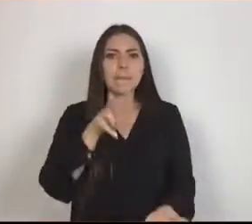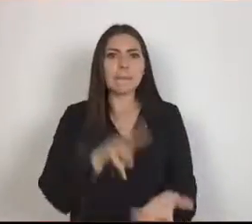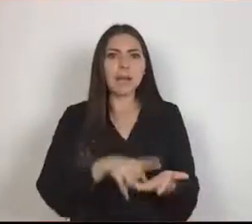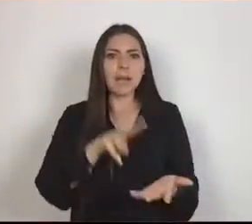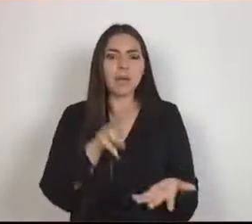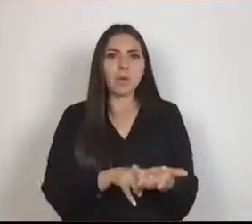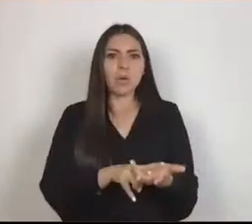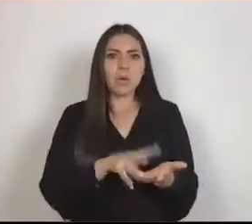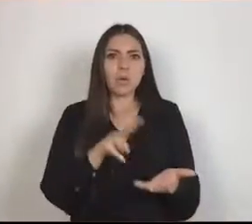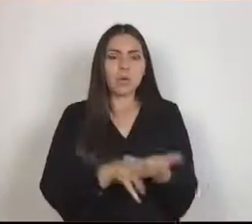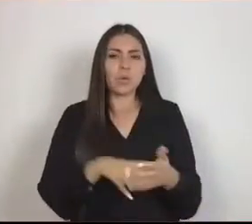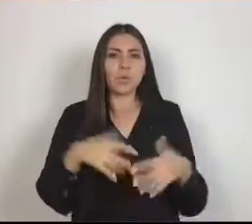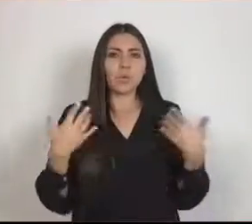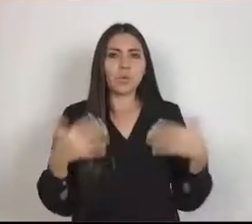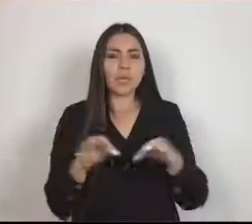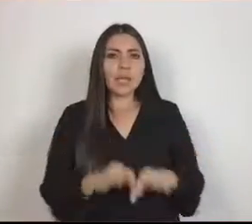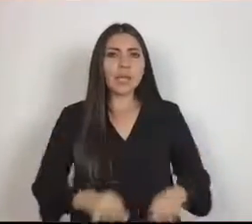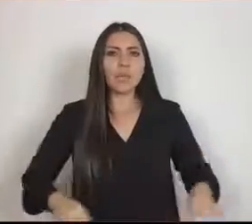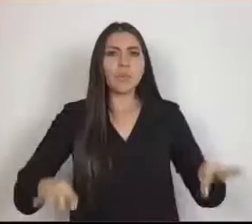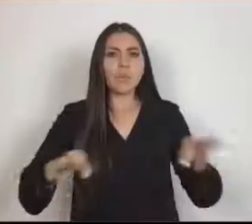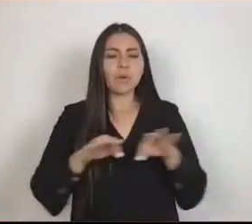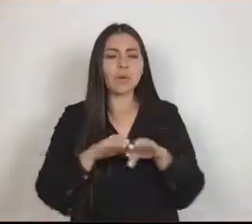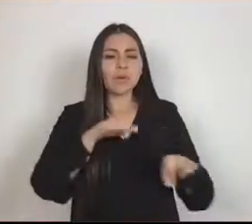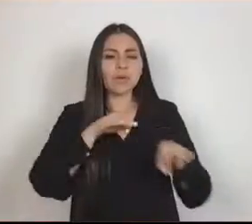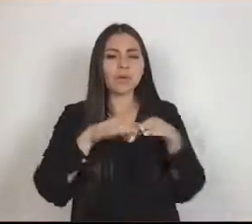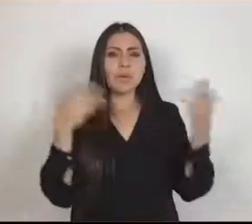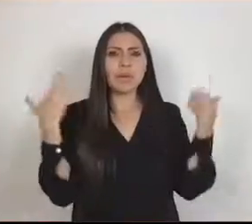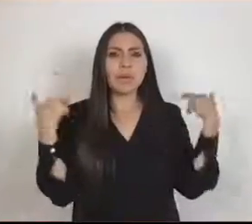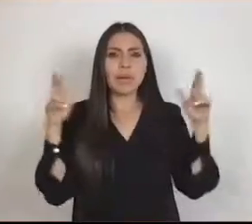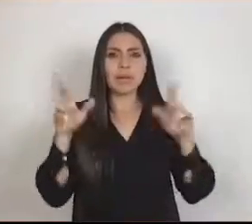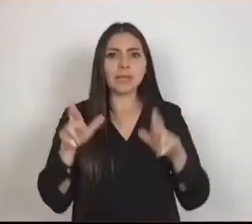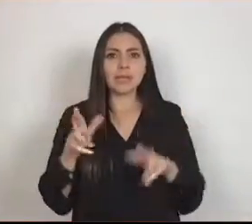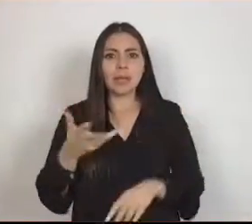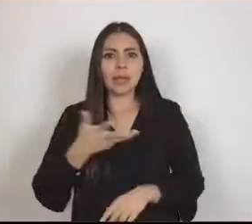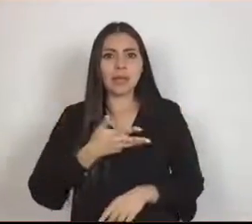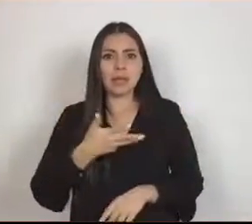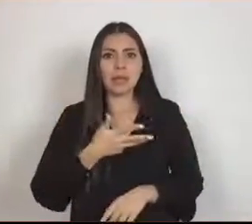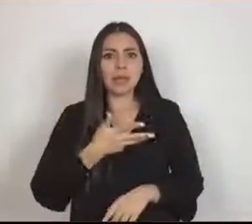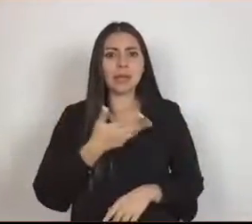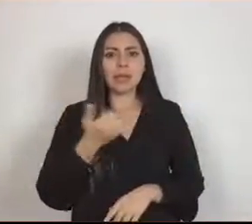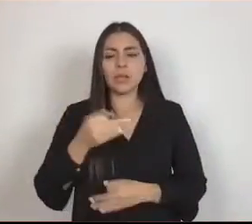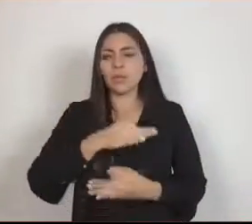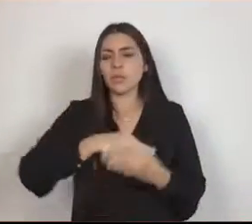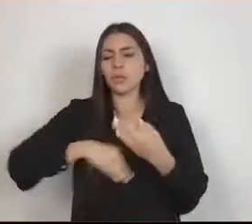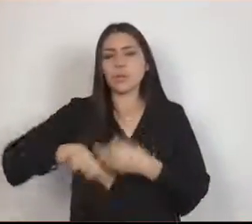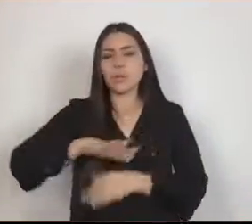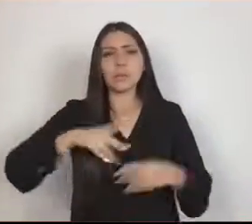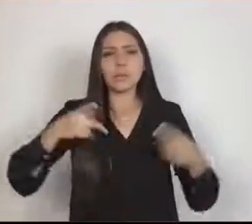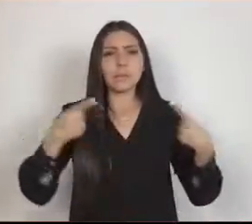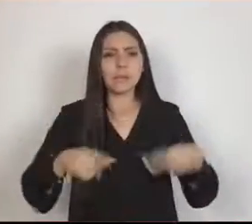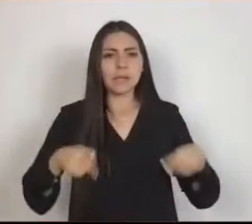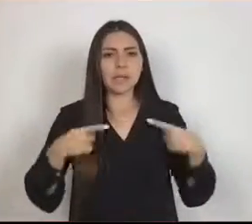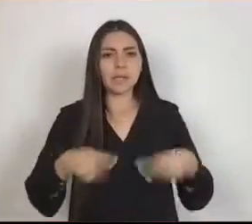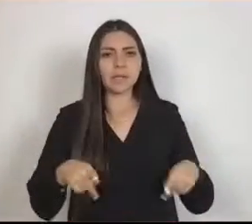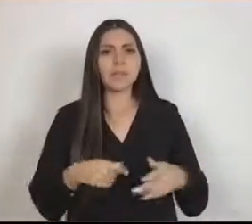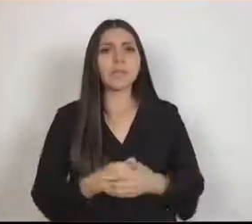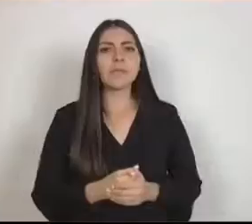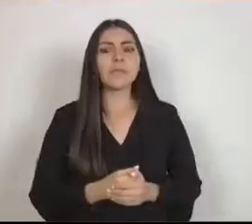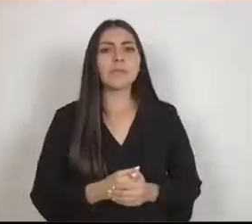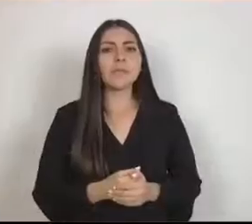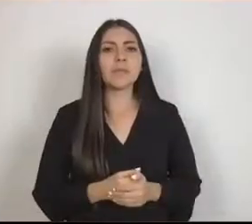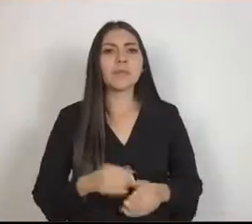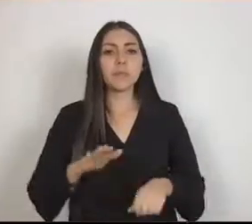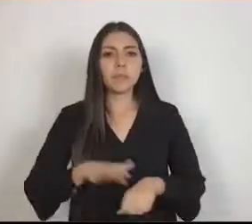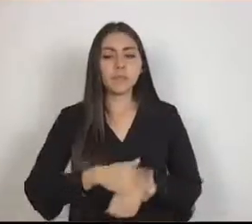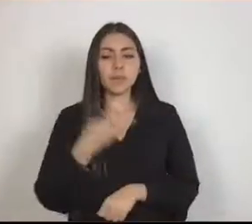vida de los educandos y de toda una sociedad. En este contexto, este 5 de